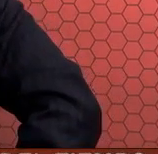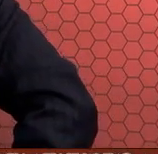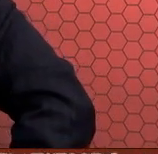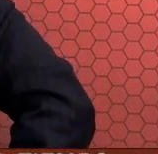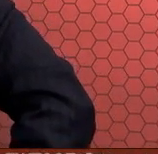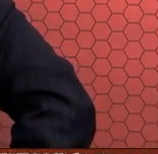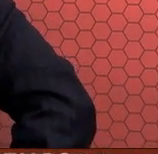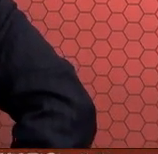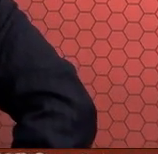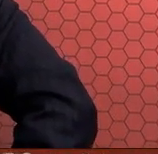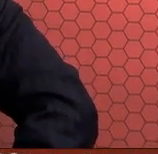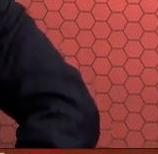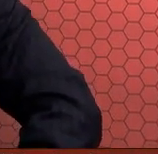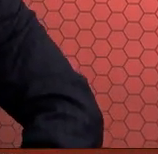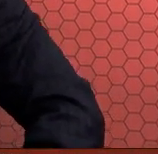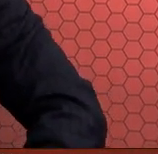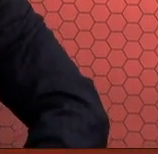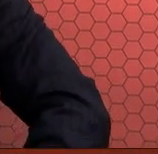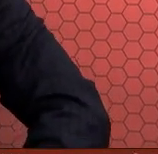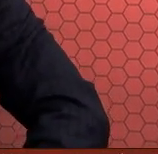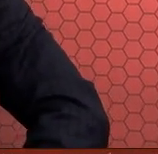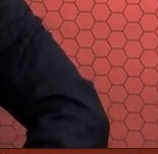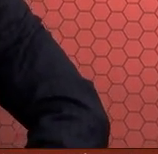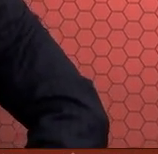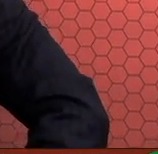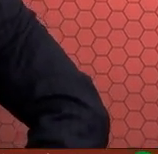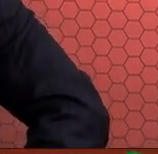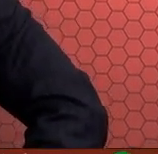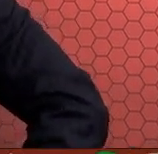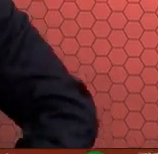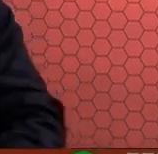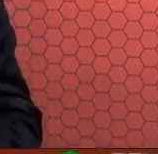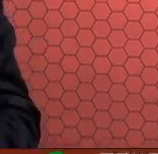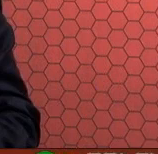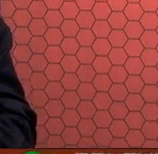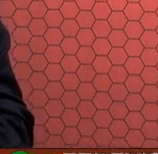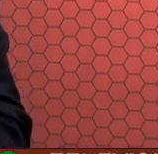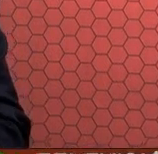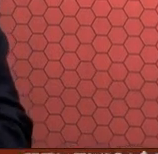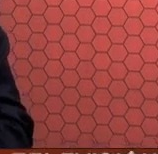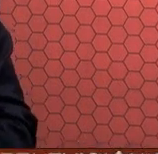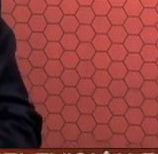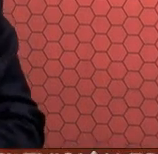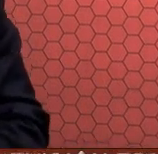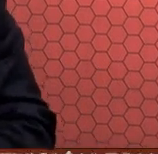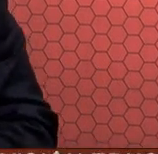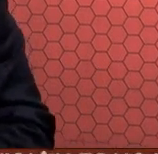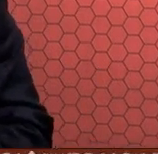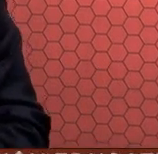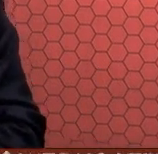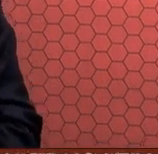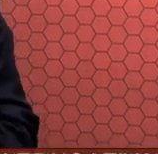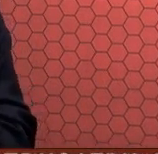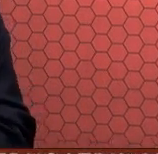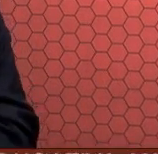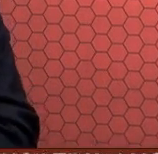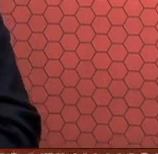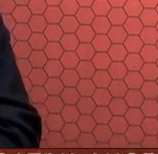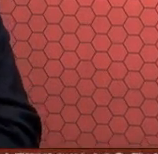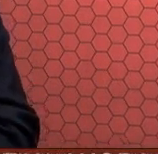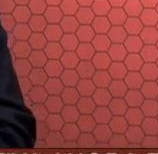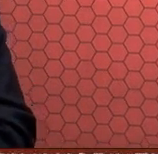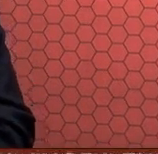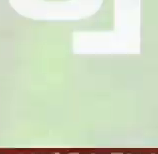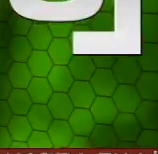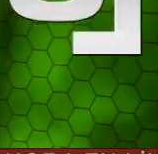hoy es viernes en corto y en punto de las ocho y media de la noche no se pierda la entrevista con Jaime Labaside el exdirector de la Academia Mexicana de la Lengua aquí un adelanto